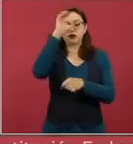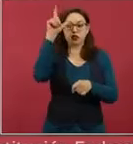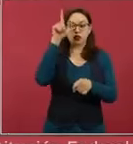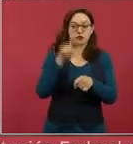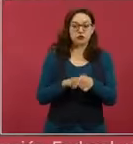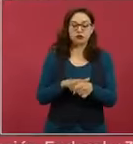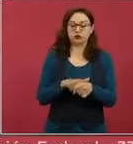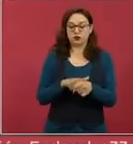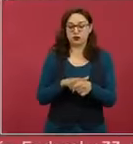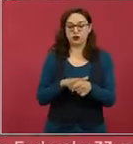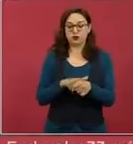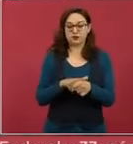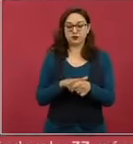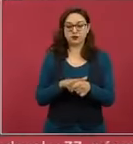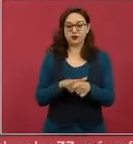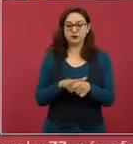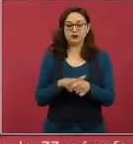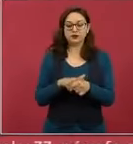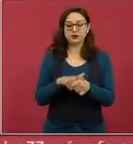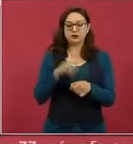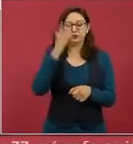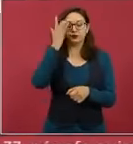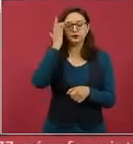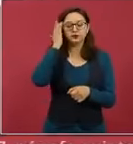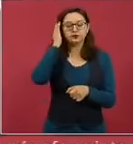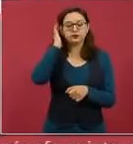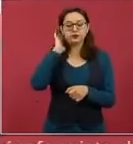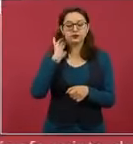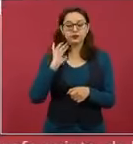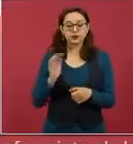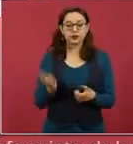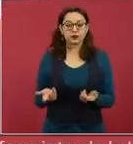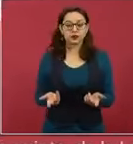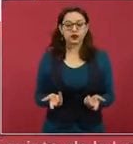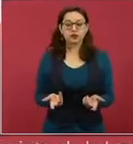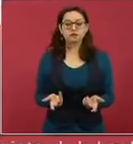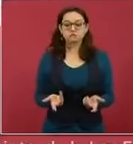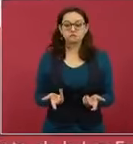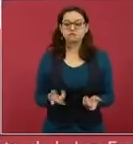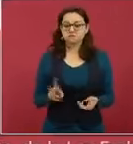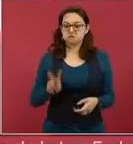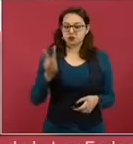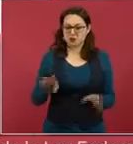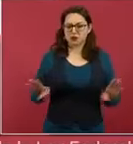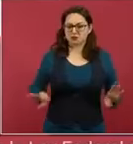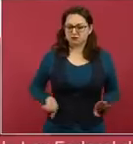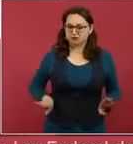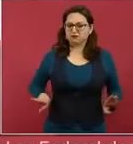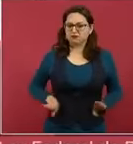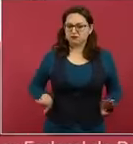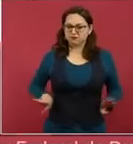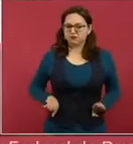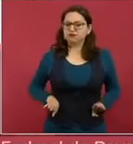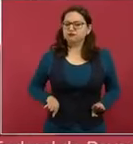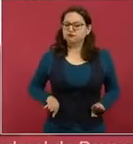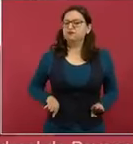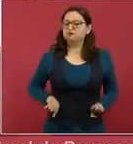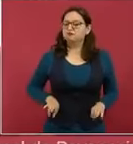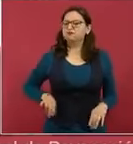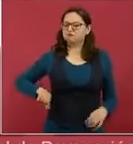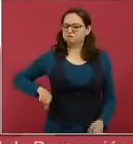una peculiaridad este proyecto,